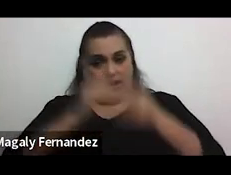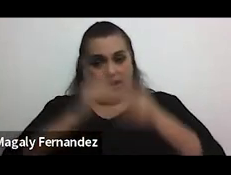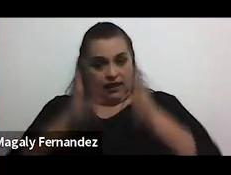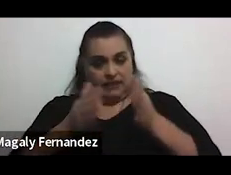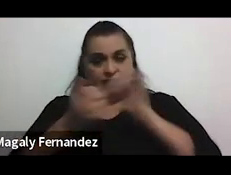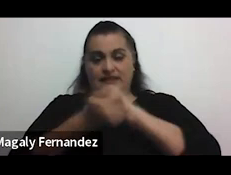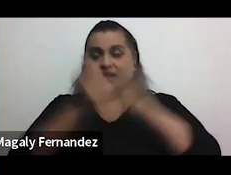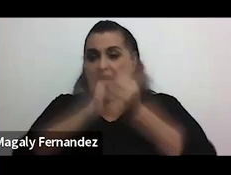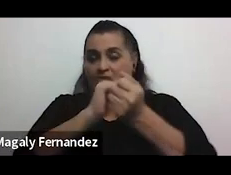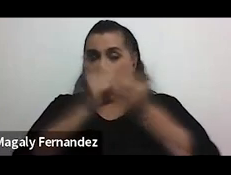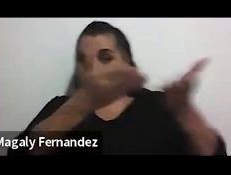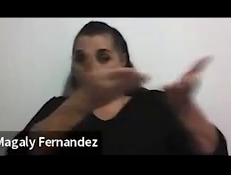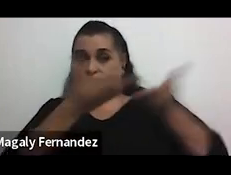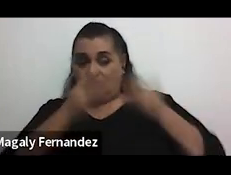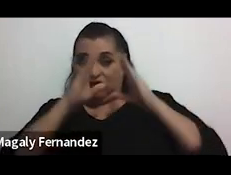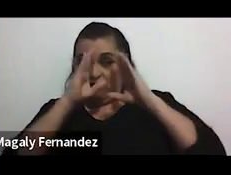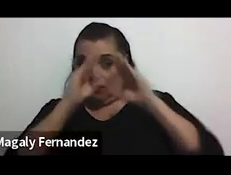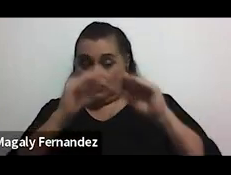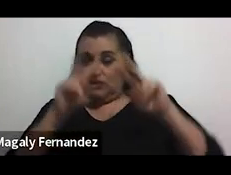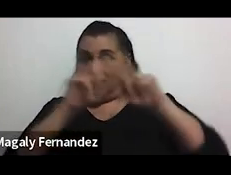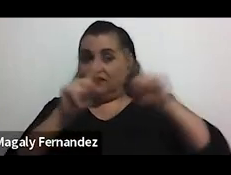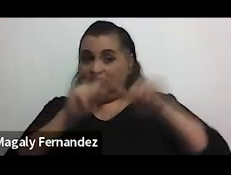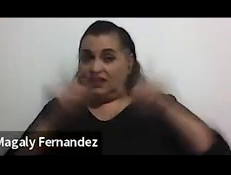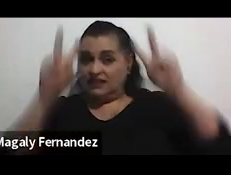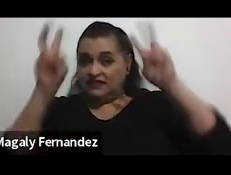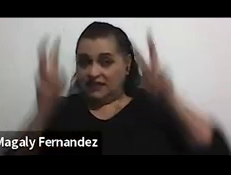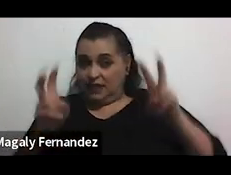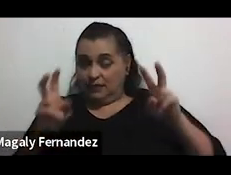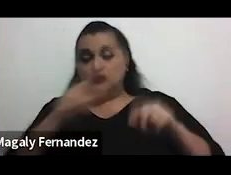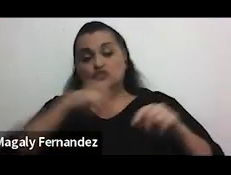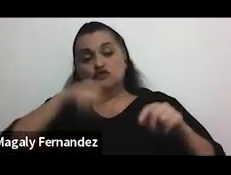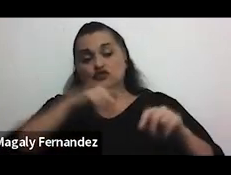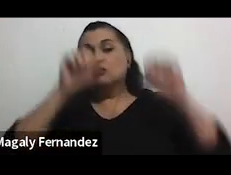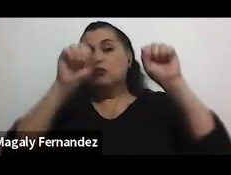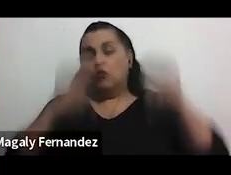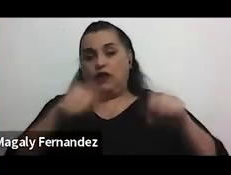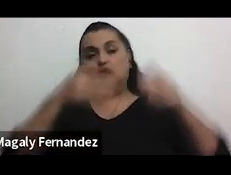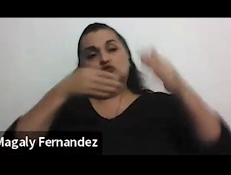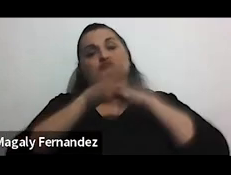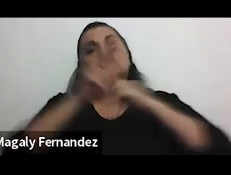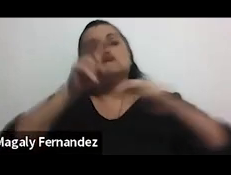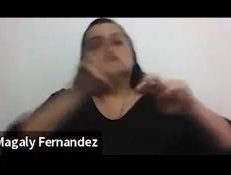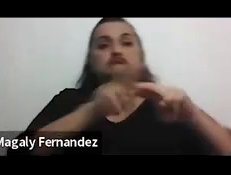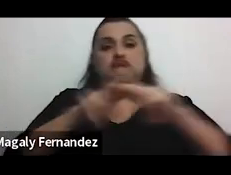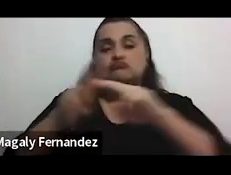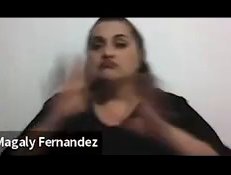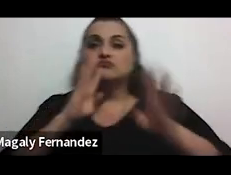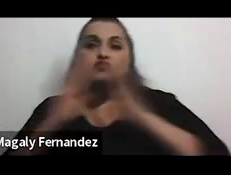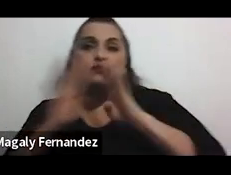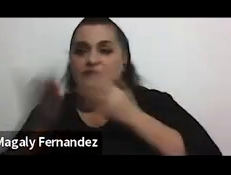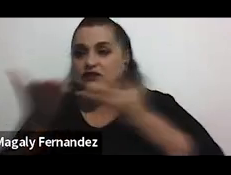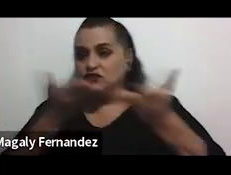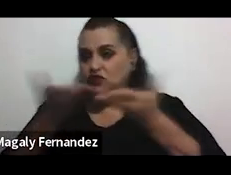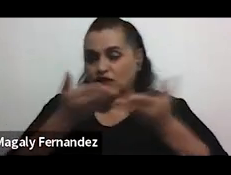tenemos información sobre diferentes temas podemos entrar en conversaciones donde contradecimos